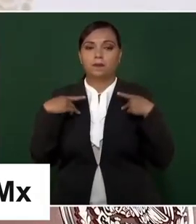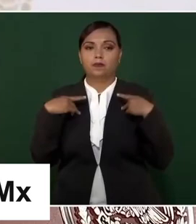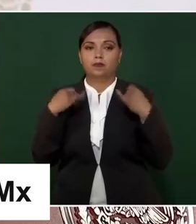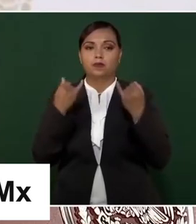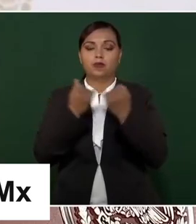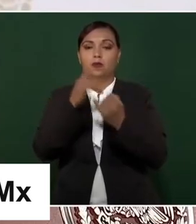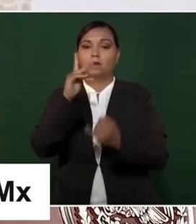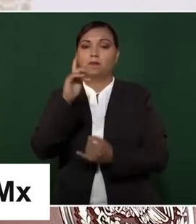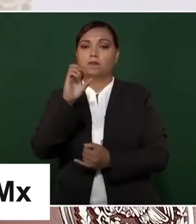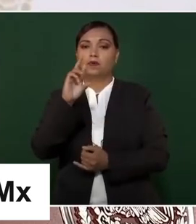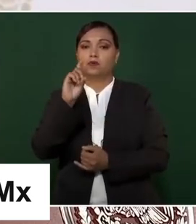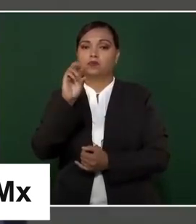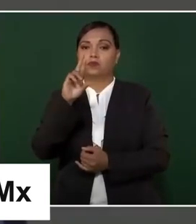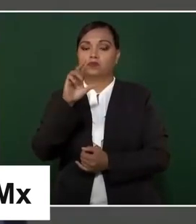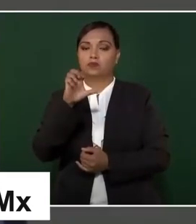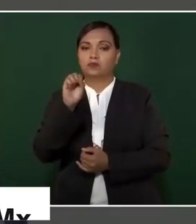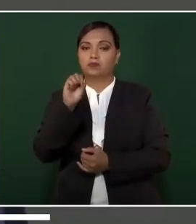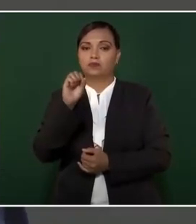procuradores,